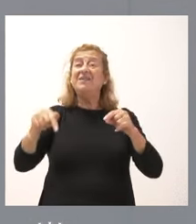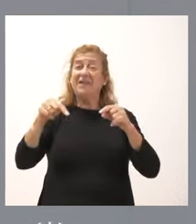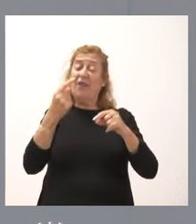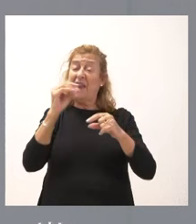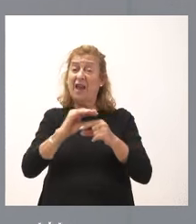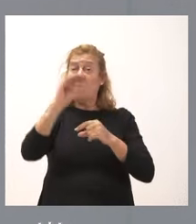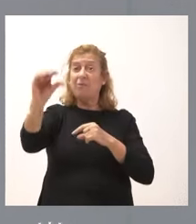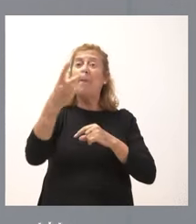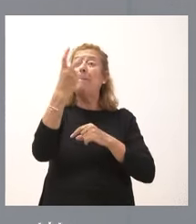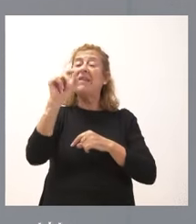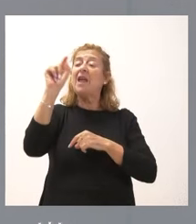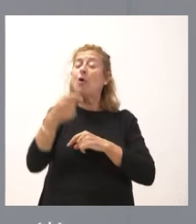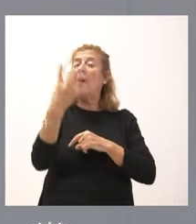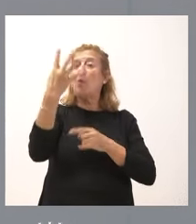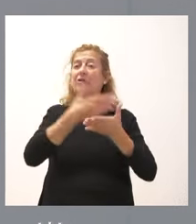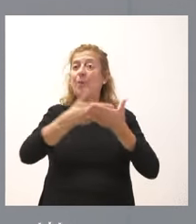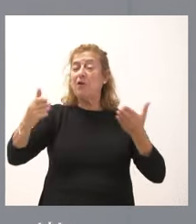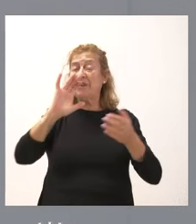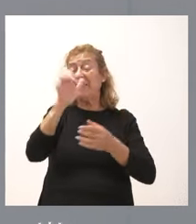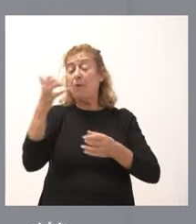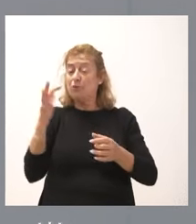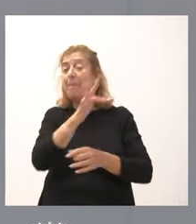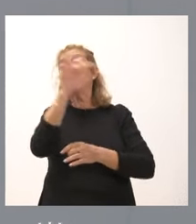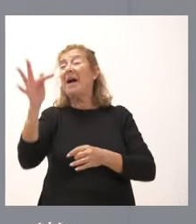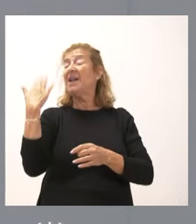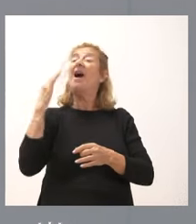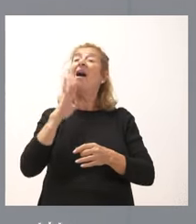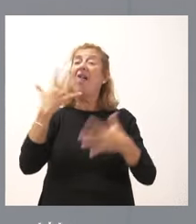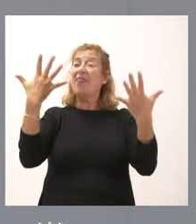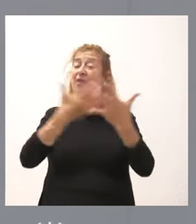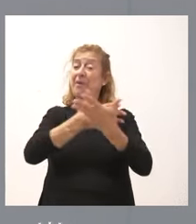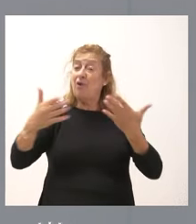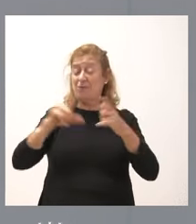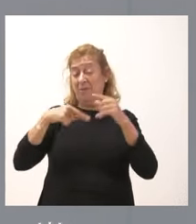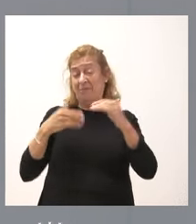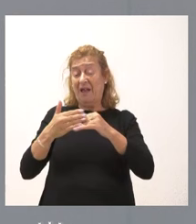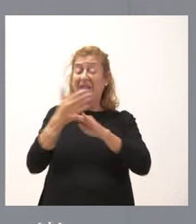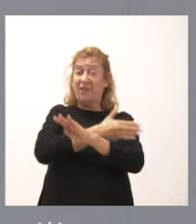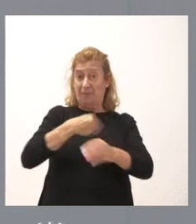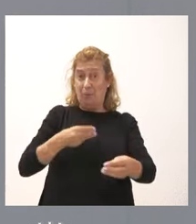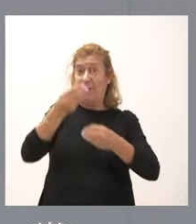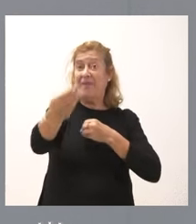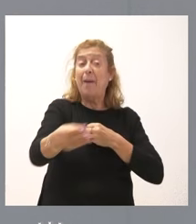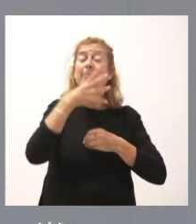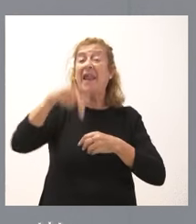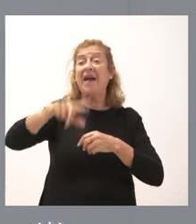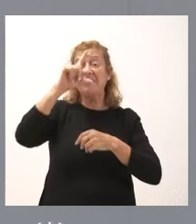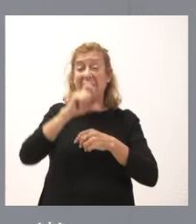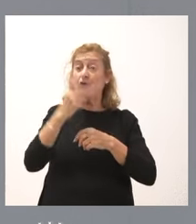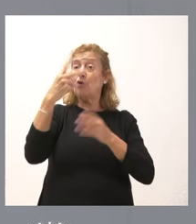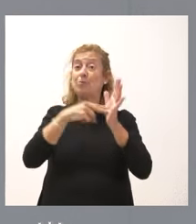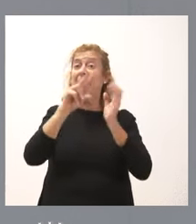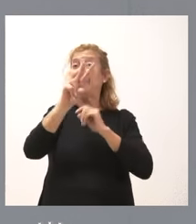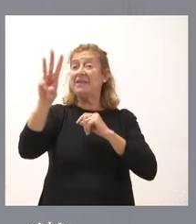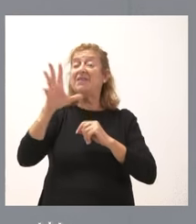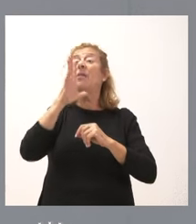de 20,4 millones de euros se une a los 10 millones que se concedieron como anticipo con cargo a este año 2023, por tanto,